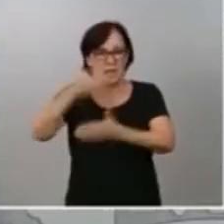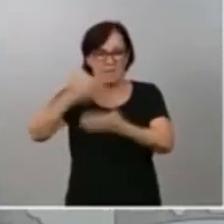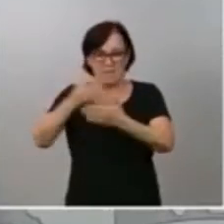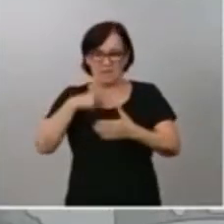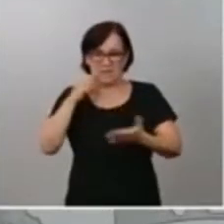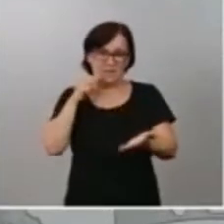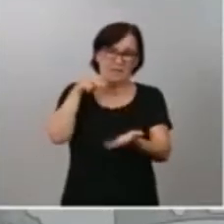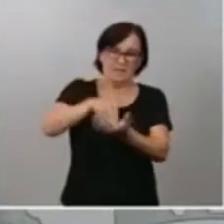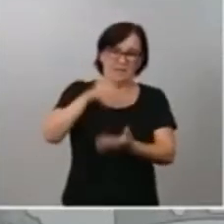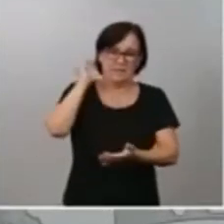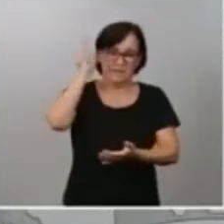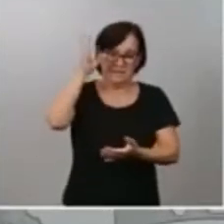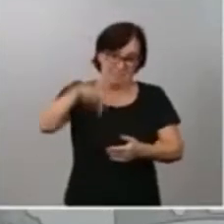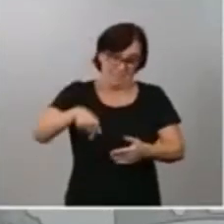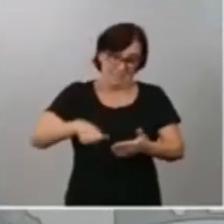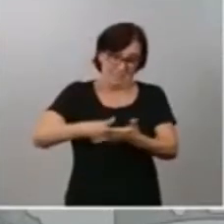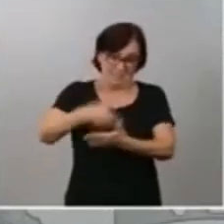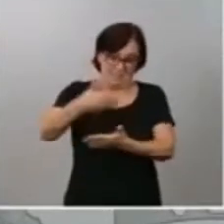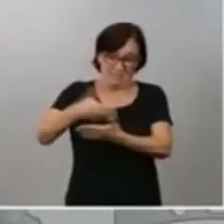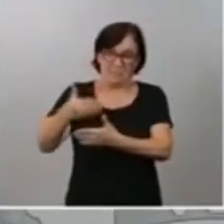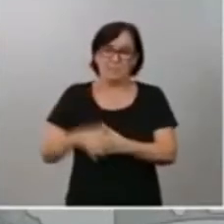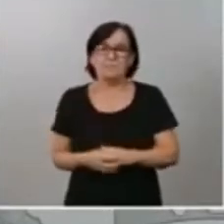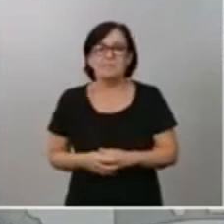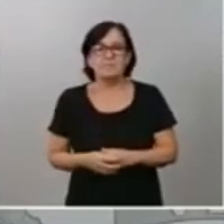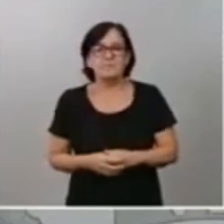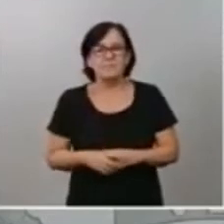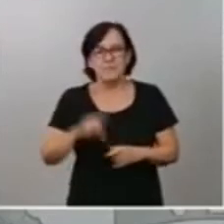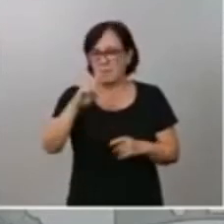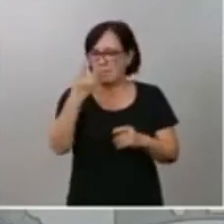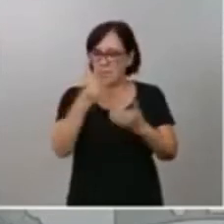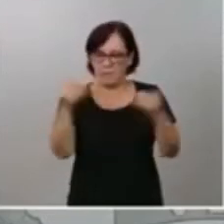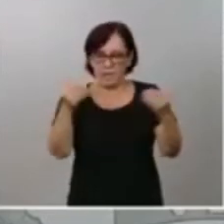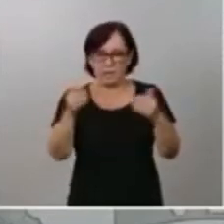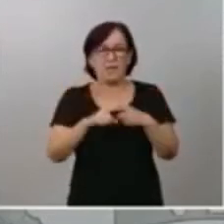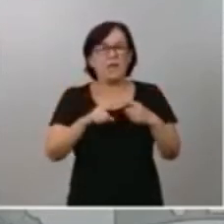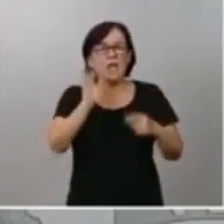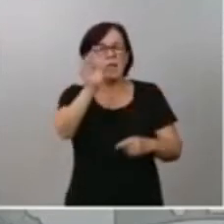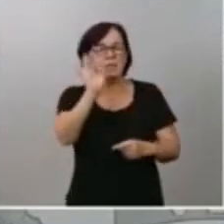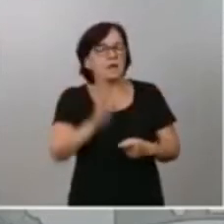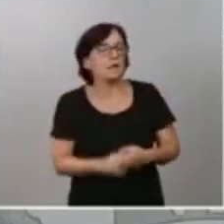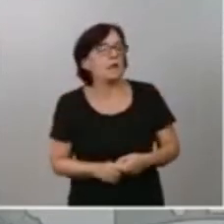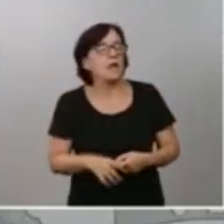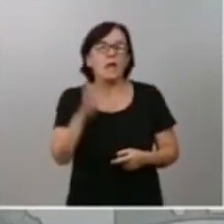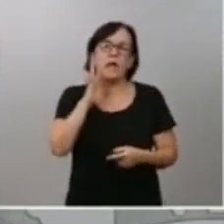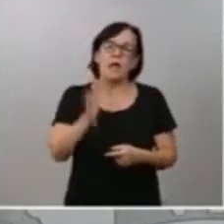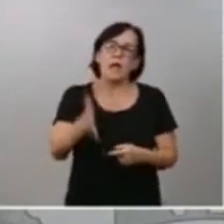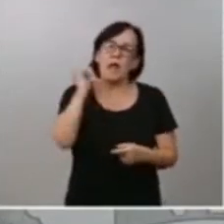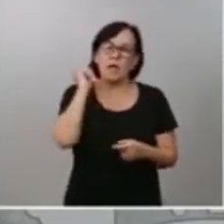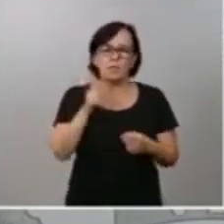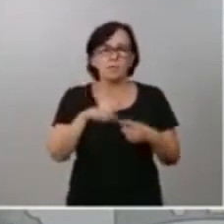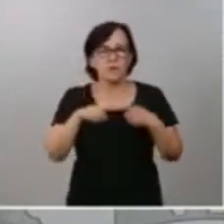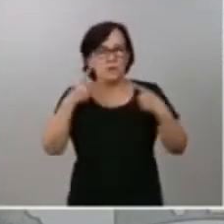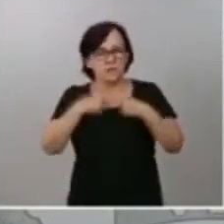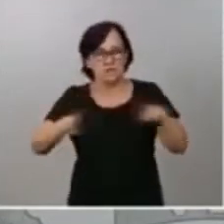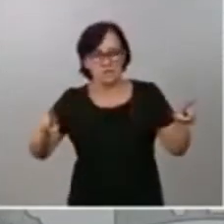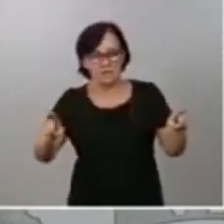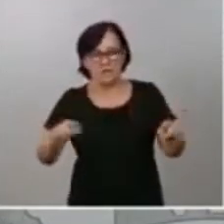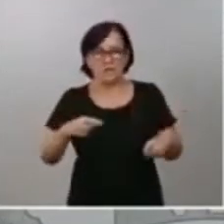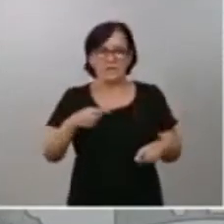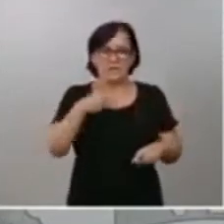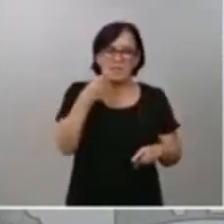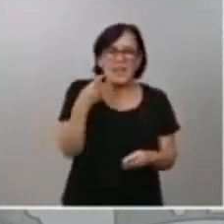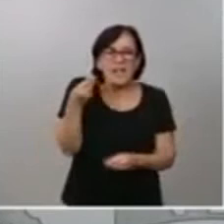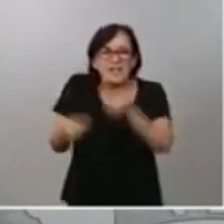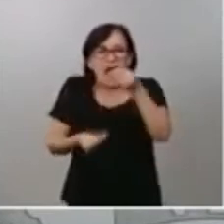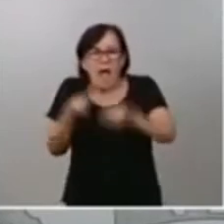medios de comunicación. Es cierto que a menudo existe una gran diferencia entre decir y hacer. Y la misión de un